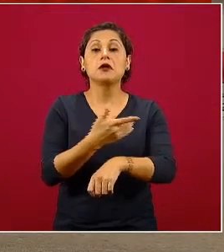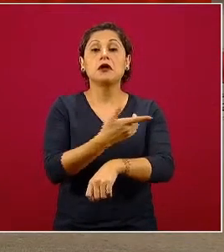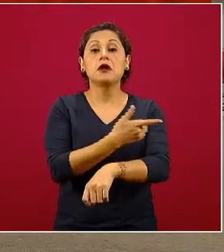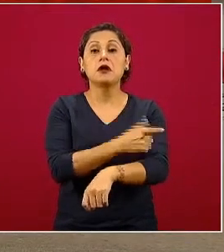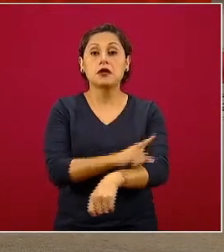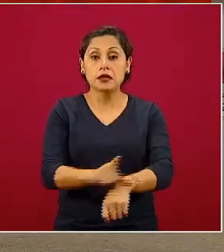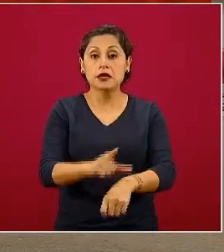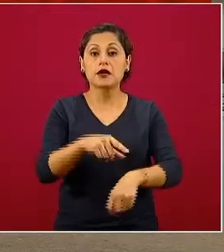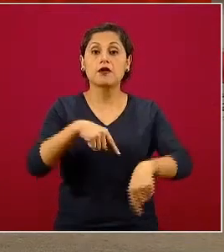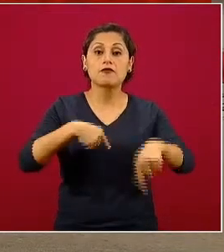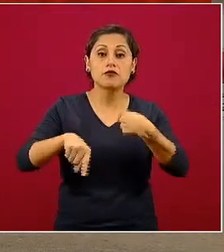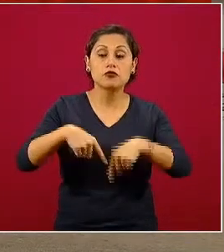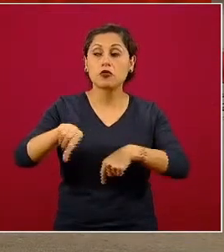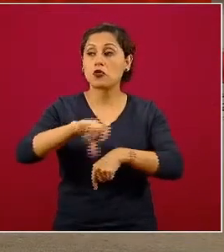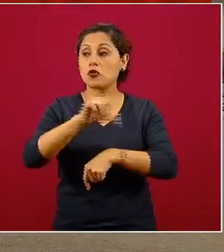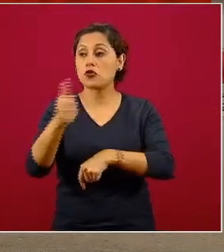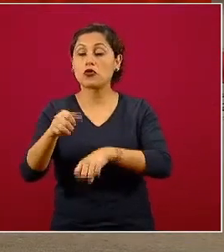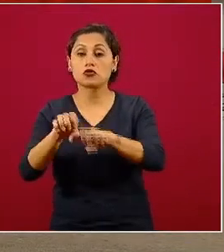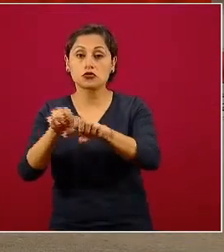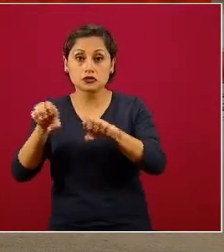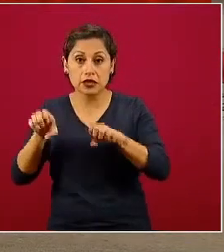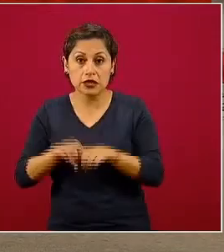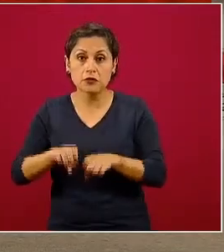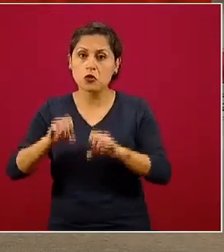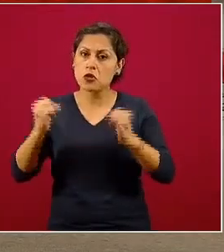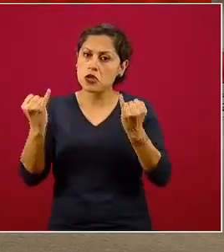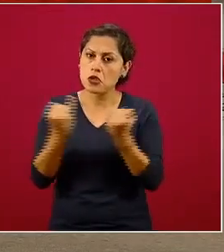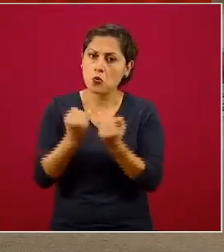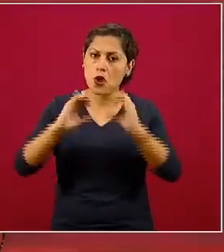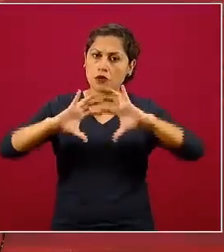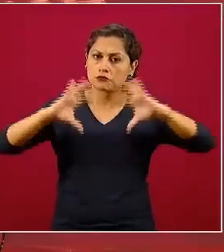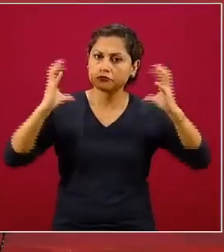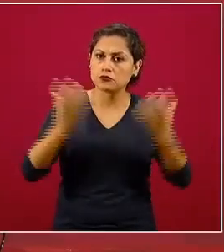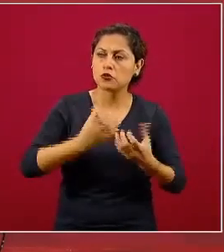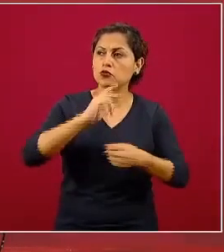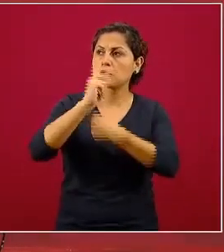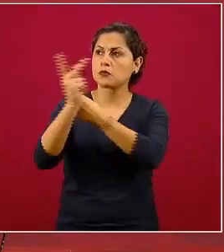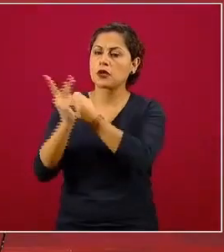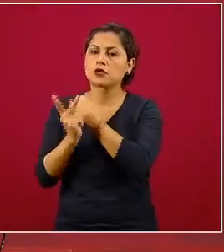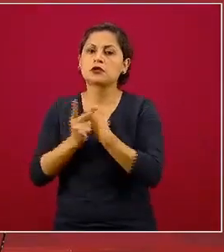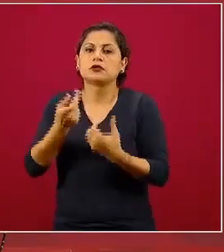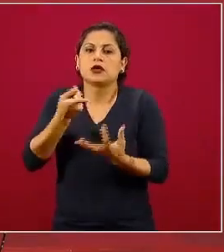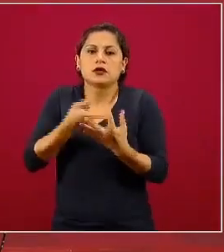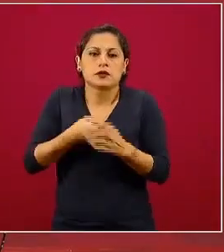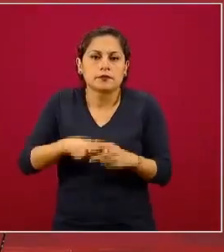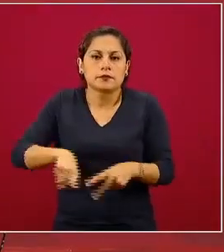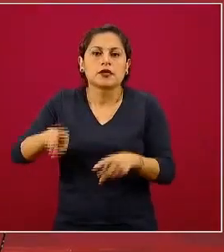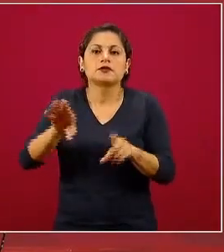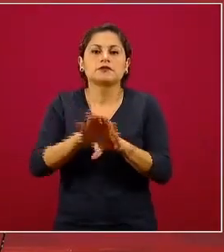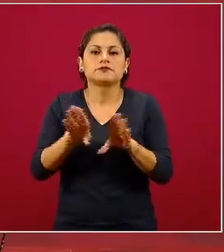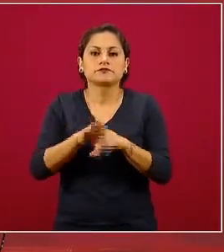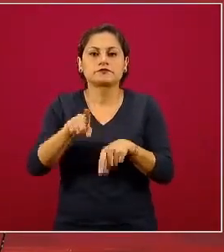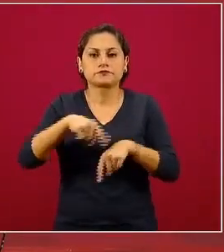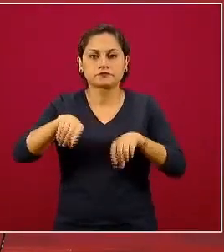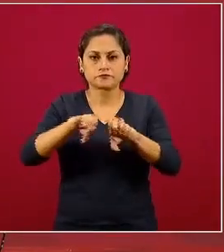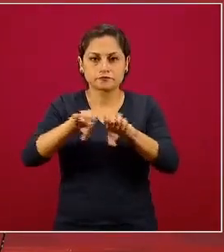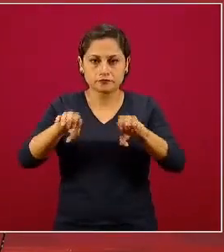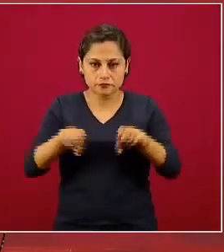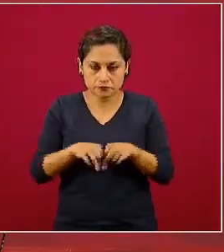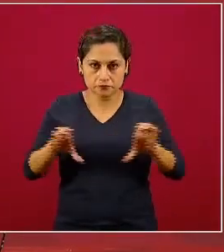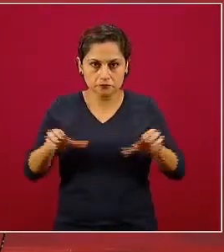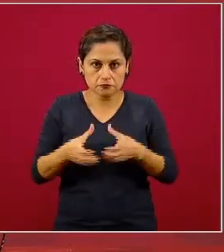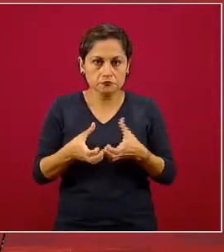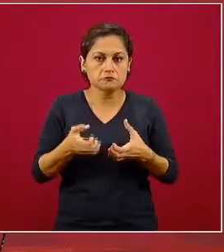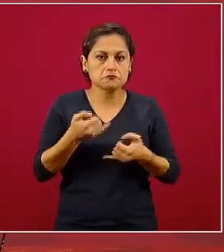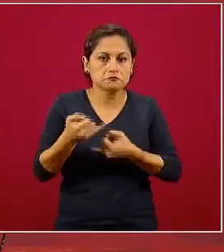y otras ligas deportivas en otras partes del mundo, que empiezan con un escenario a puertas cerradas. El riesgo es menor, dado